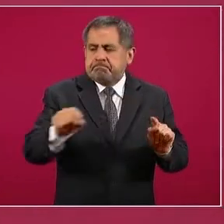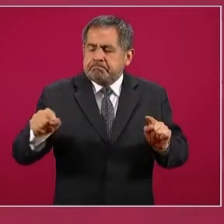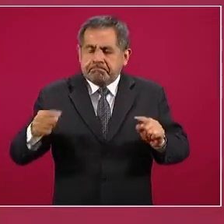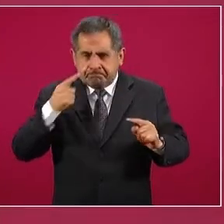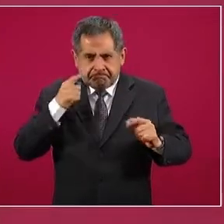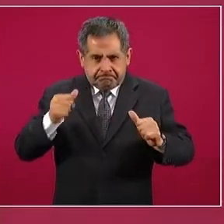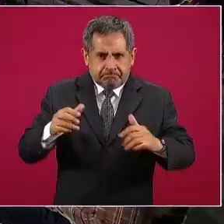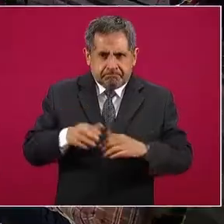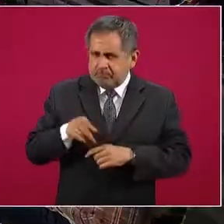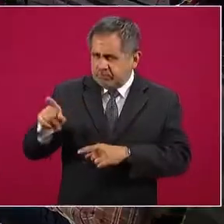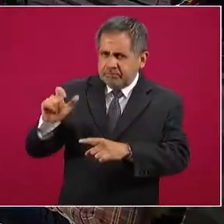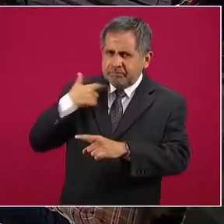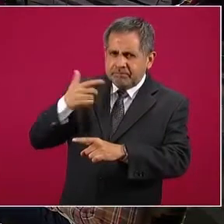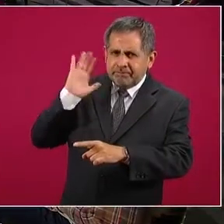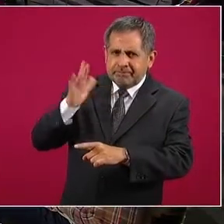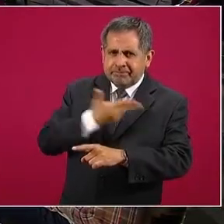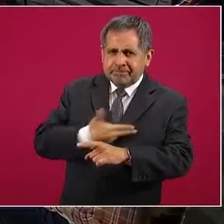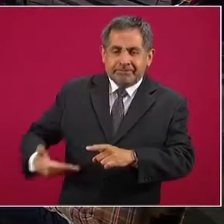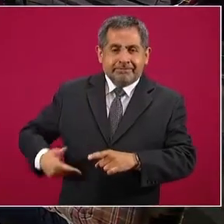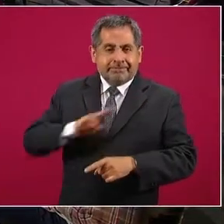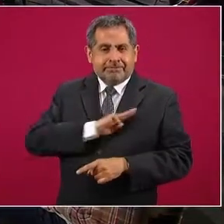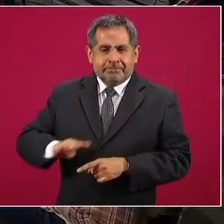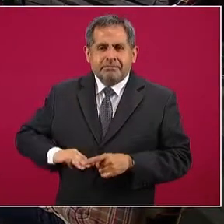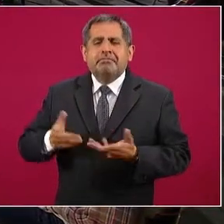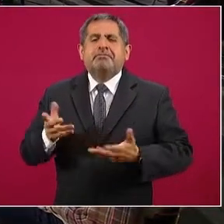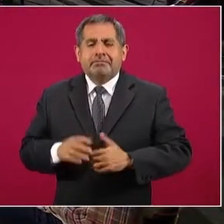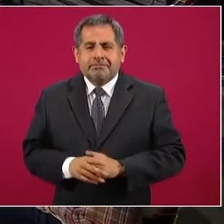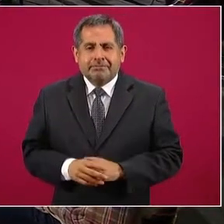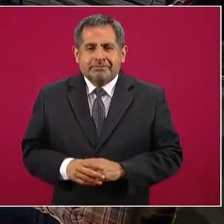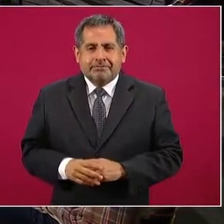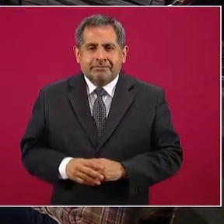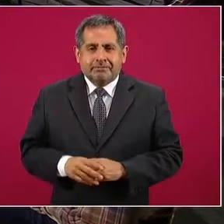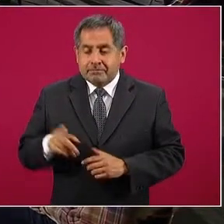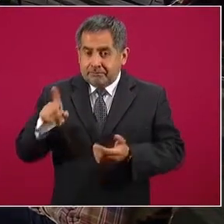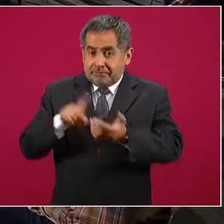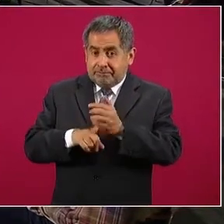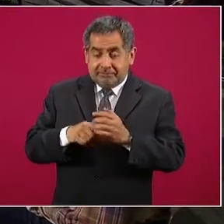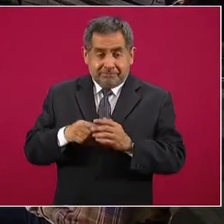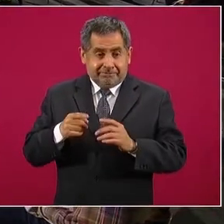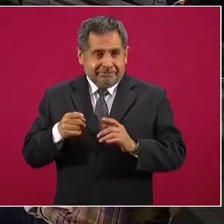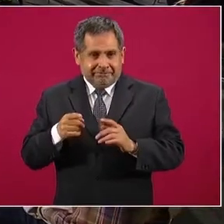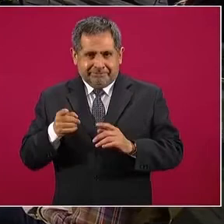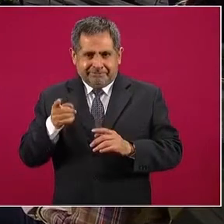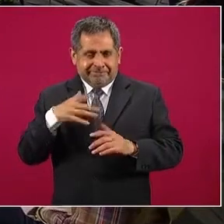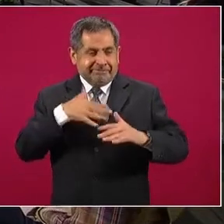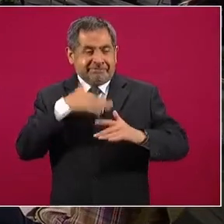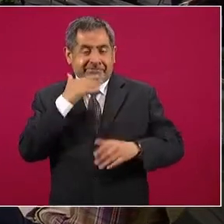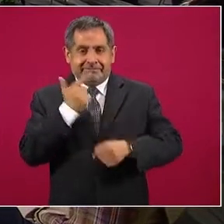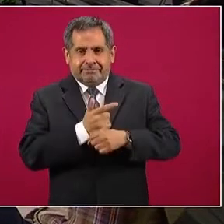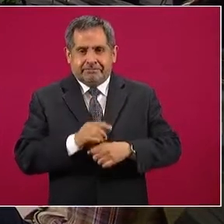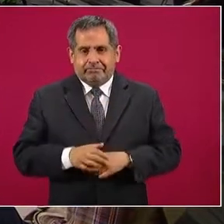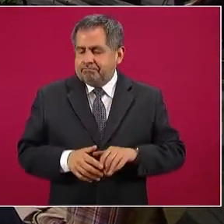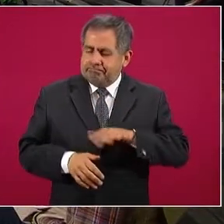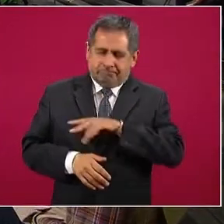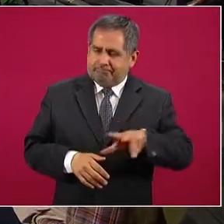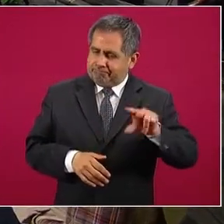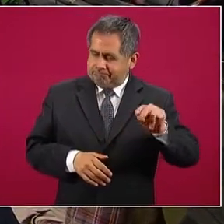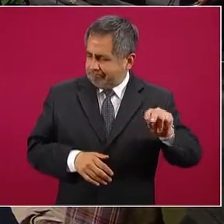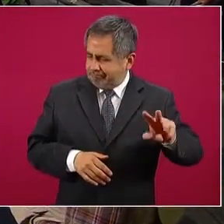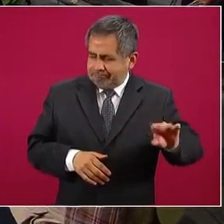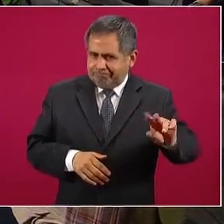Tú fuiste presidente municipal, ¿no? Sí. ¿Te metían goles? No negaba. Ah, bueno.